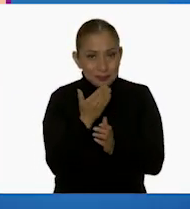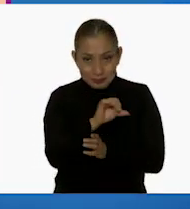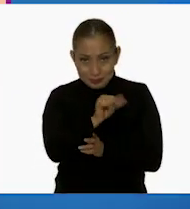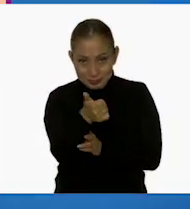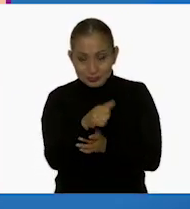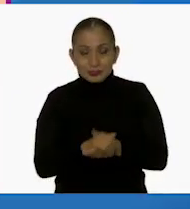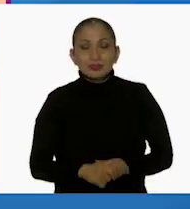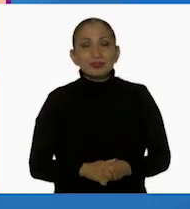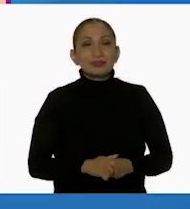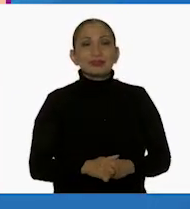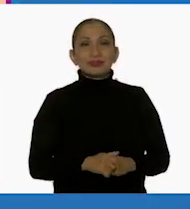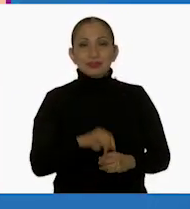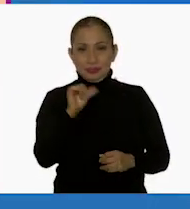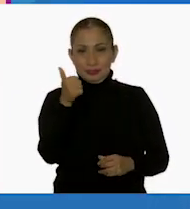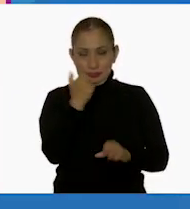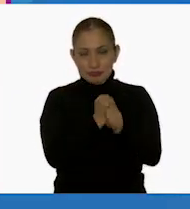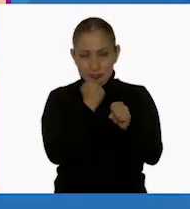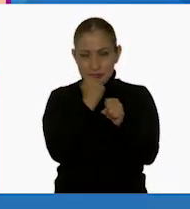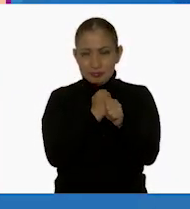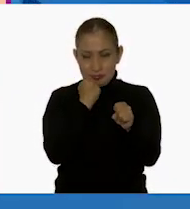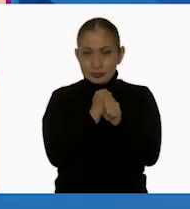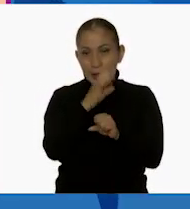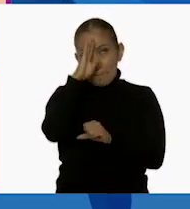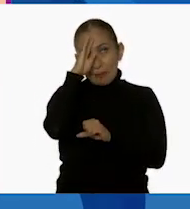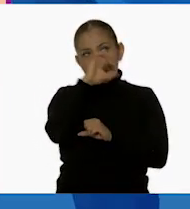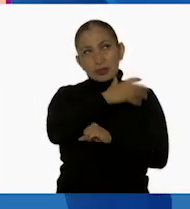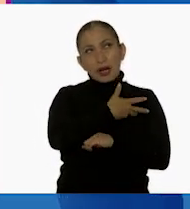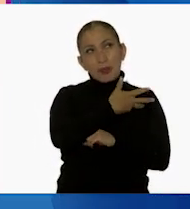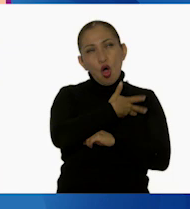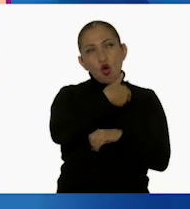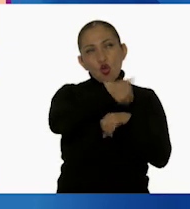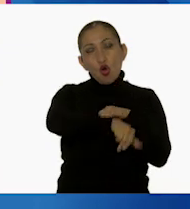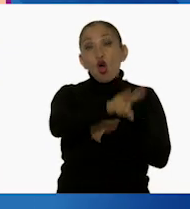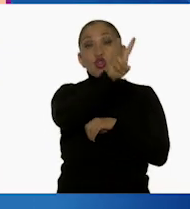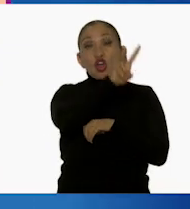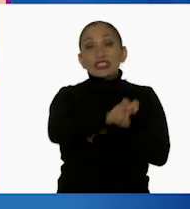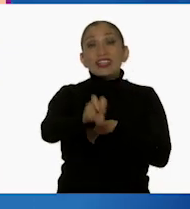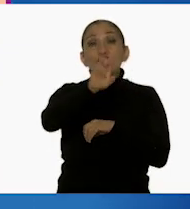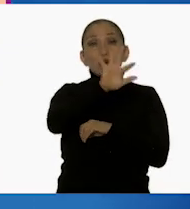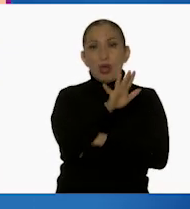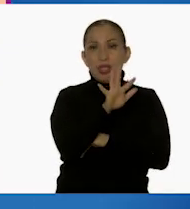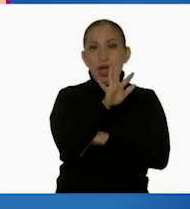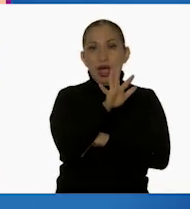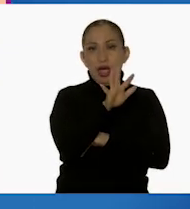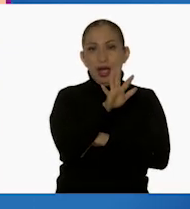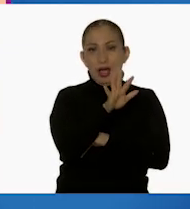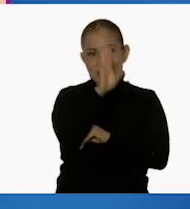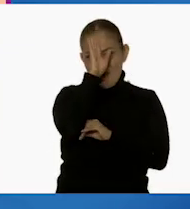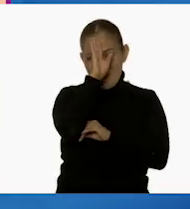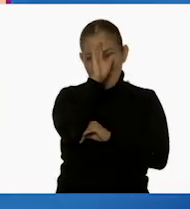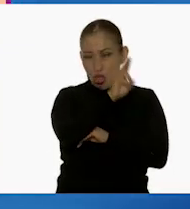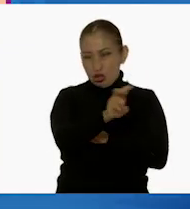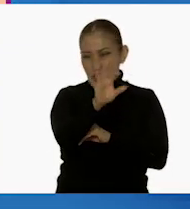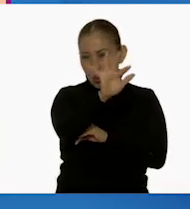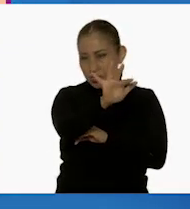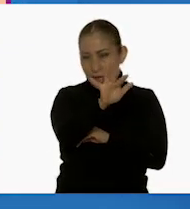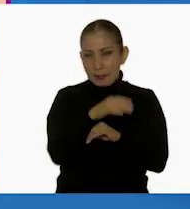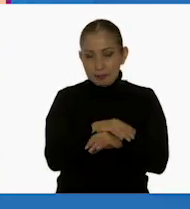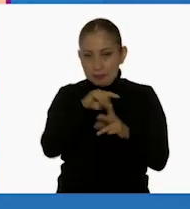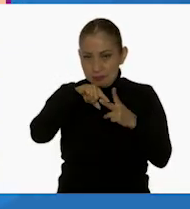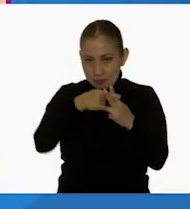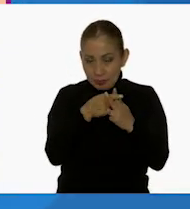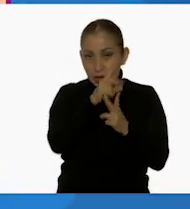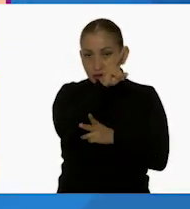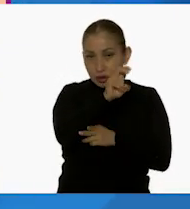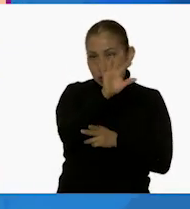con otro? Vamos con otro. Seguir practicando. Ok, vamos a pensar ahora que tenemos el número 250. ¡Ah! 250. 250.